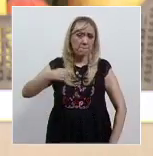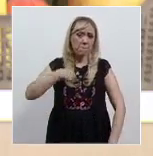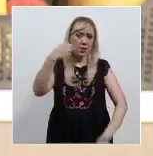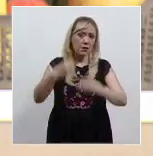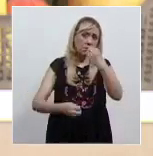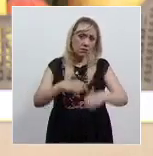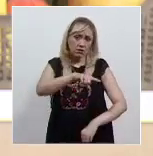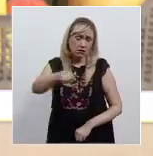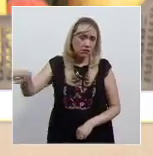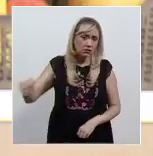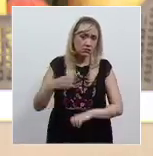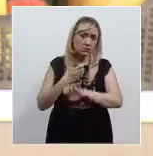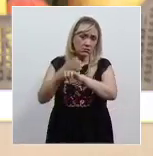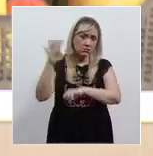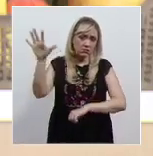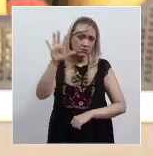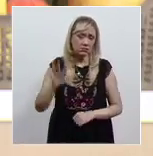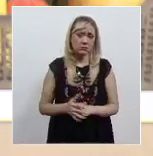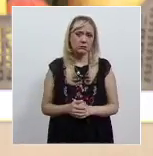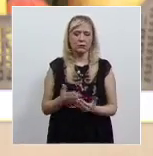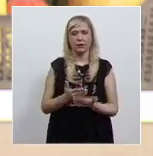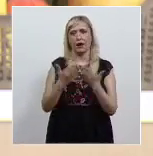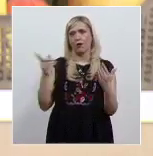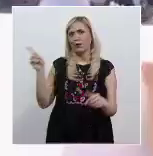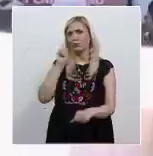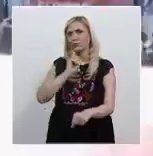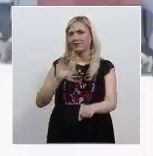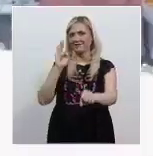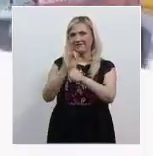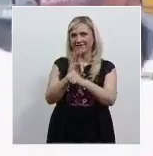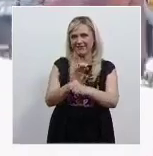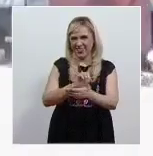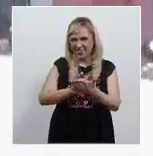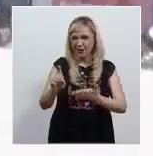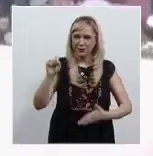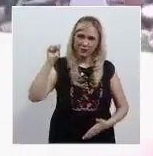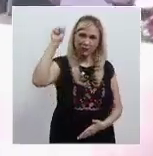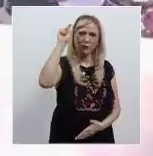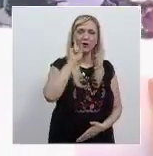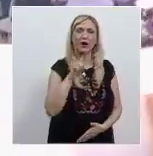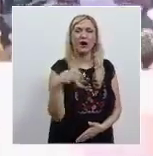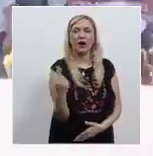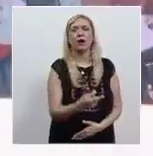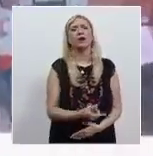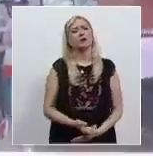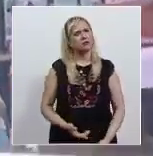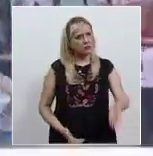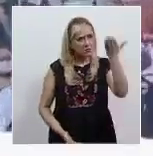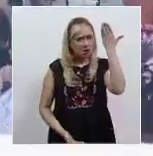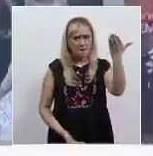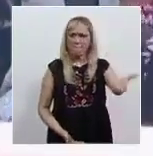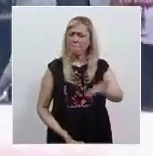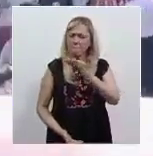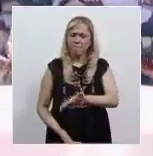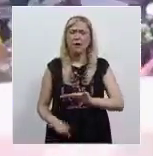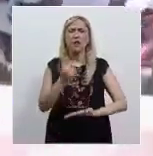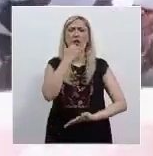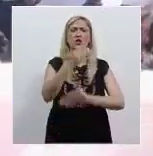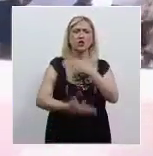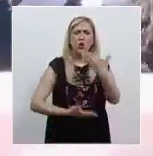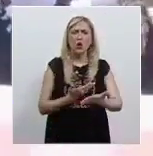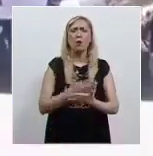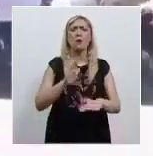Carmen, ahora activista por los derechos de las mujeres, exige al Estado mexicano una disculpa pública por la violencia